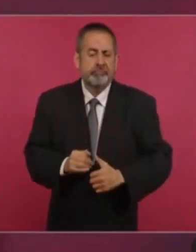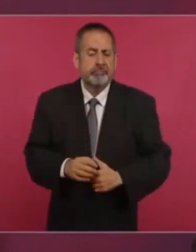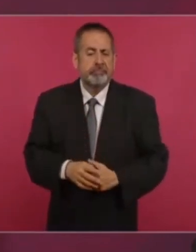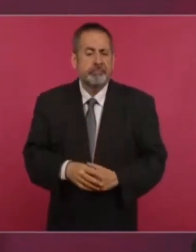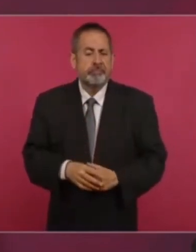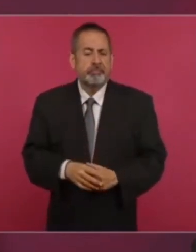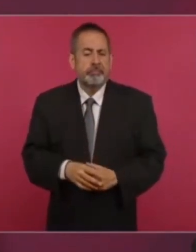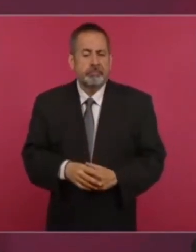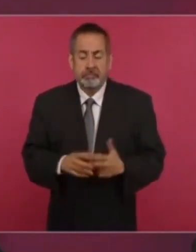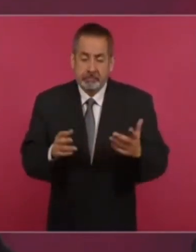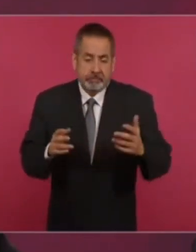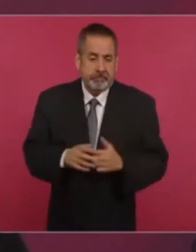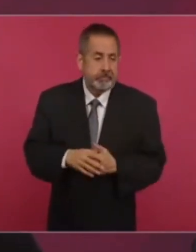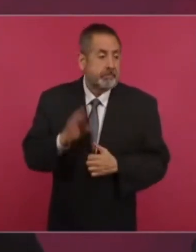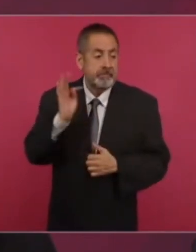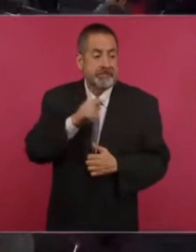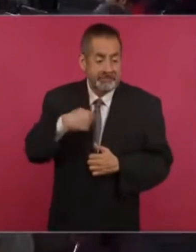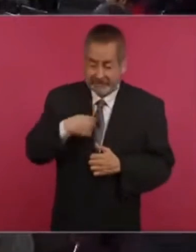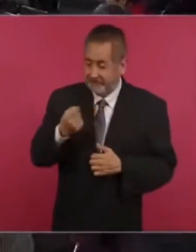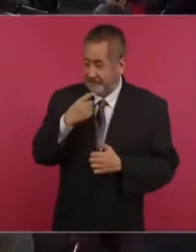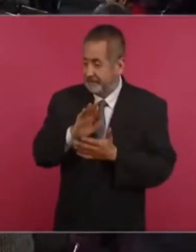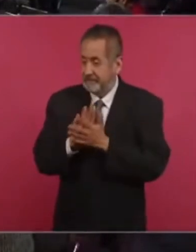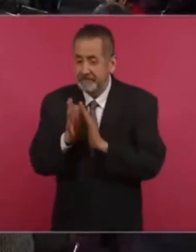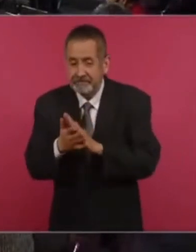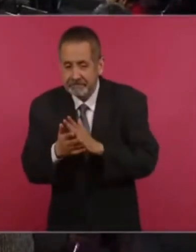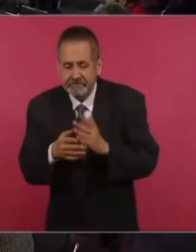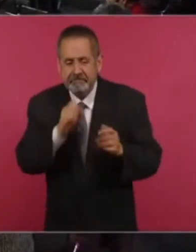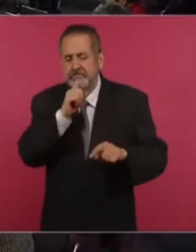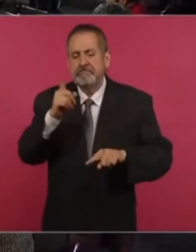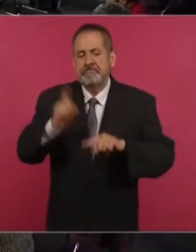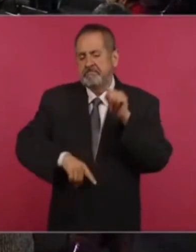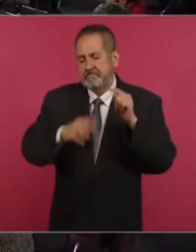si no, ya nos hubiesen destruido.